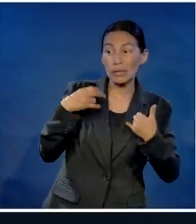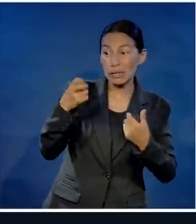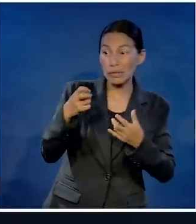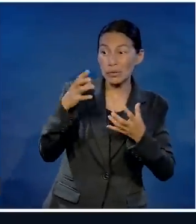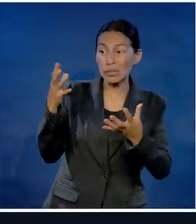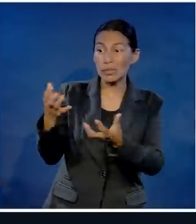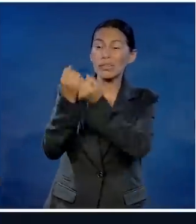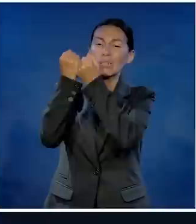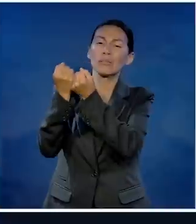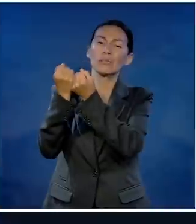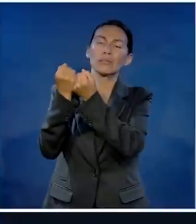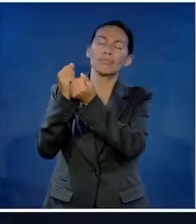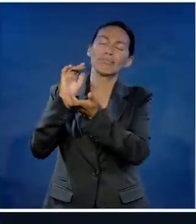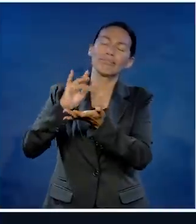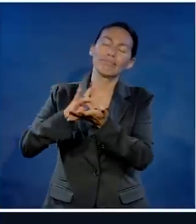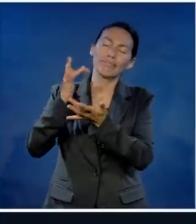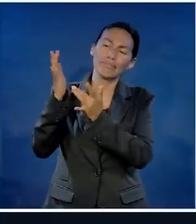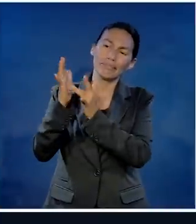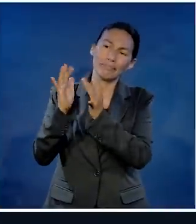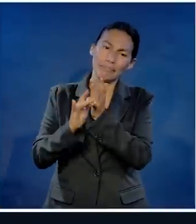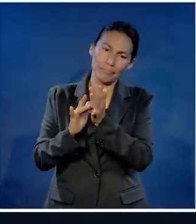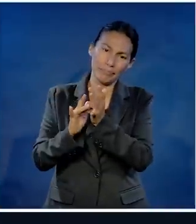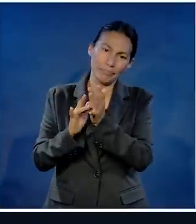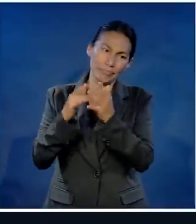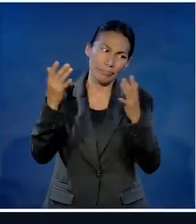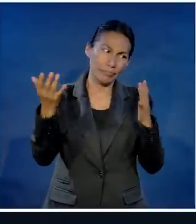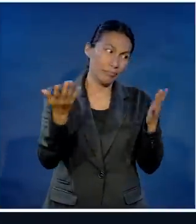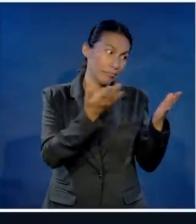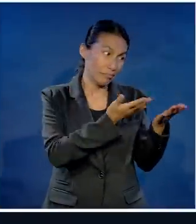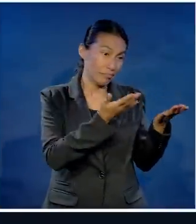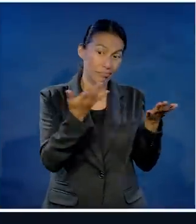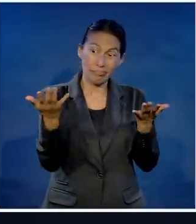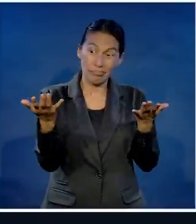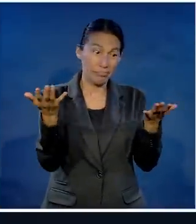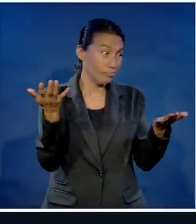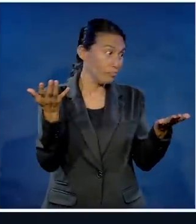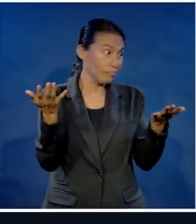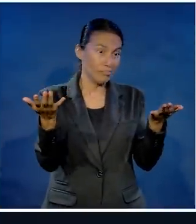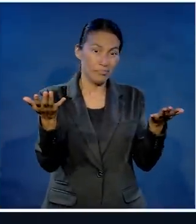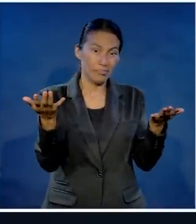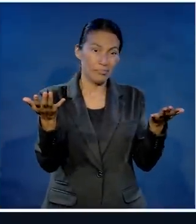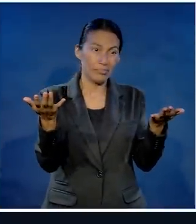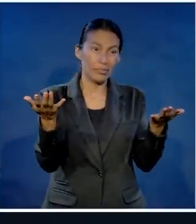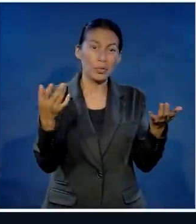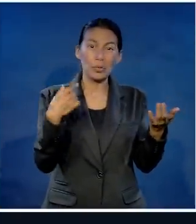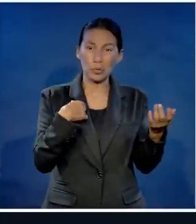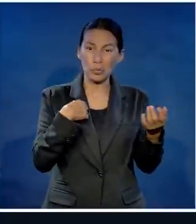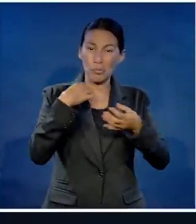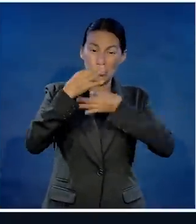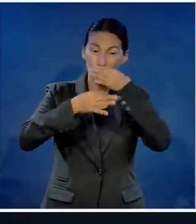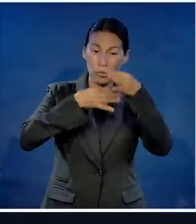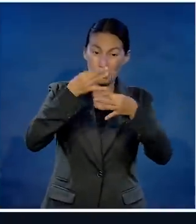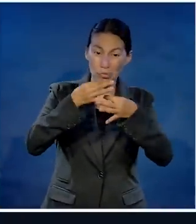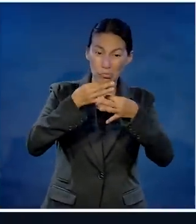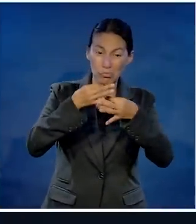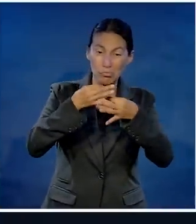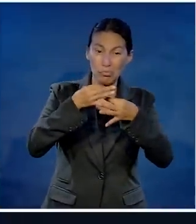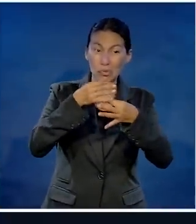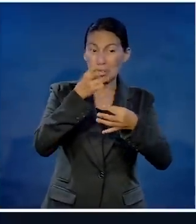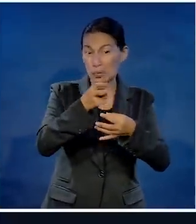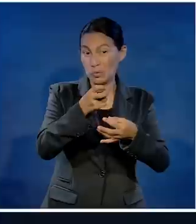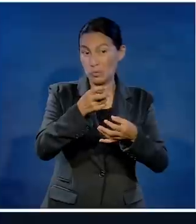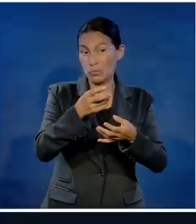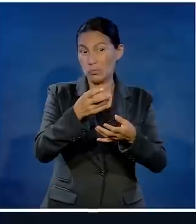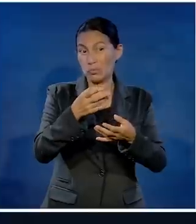Con tal de que estos dos muchachos fueran salvos en Jesucristo. Pero no quieren saber nada del Dios